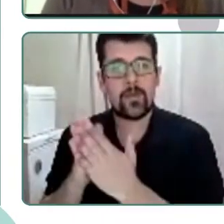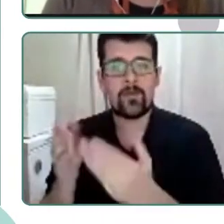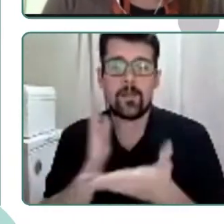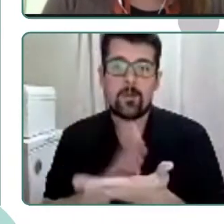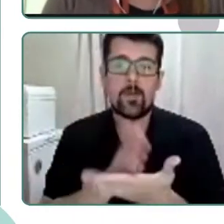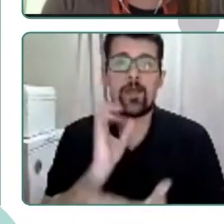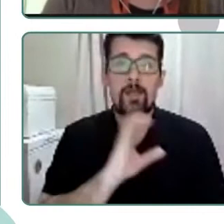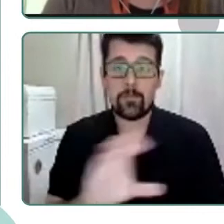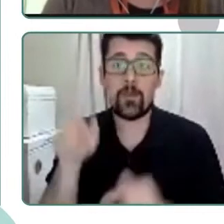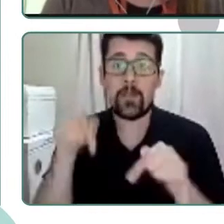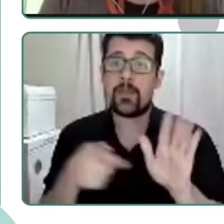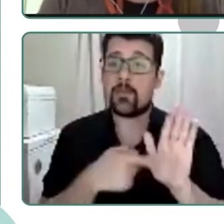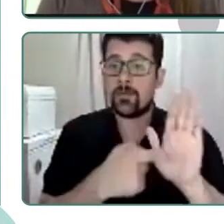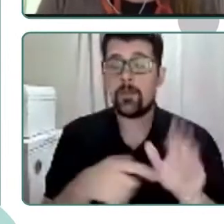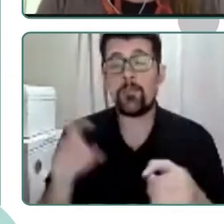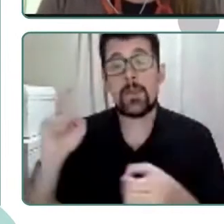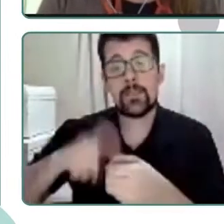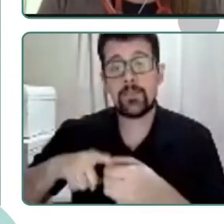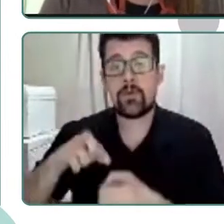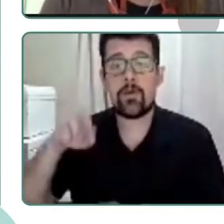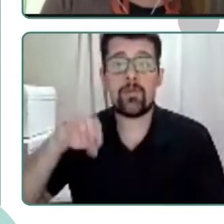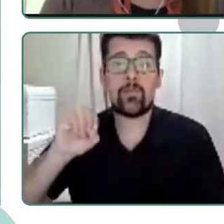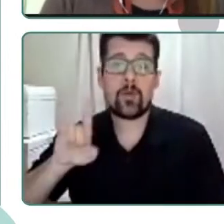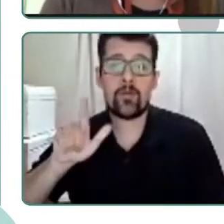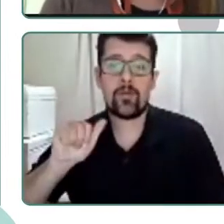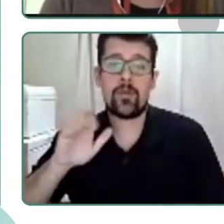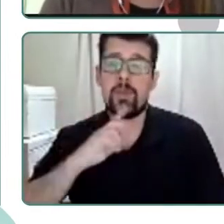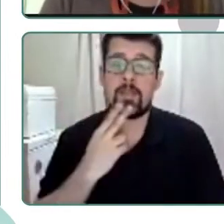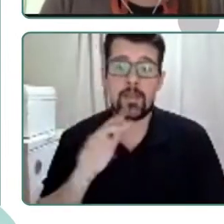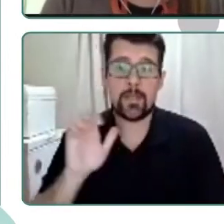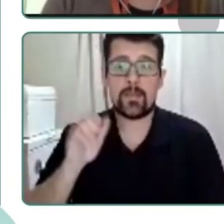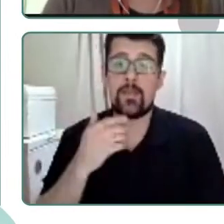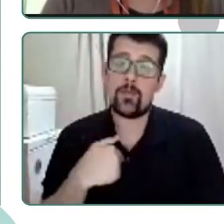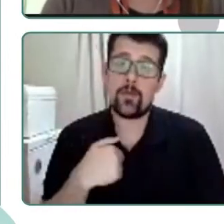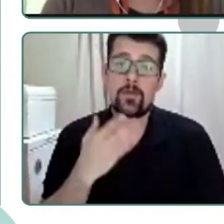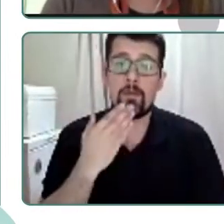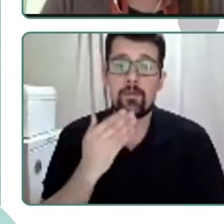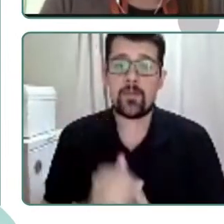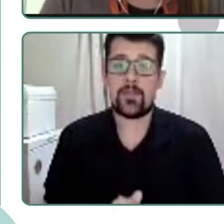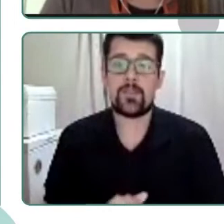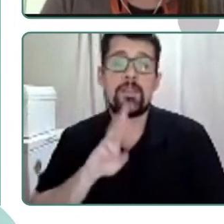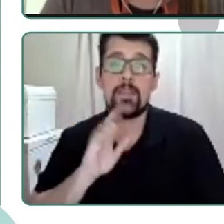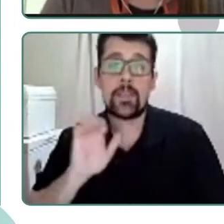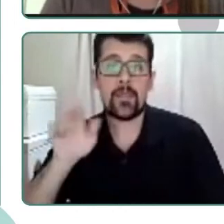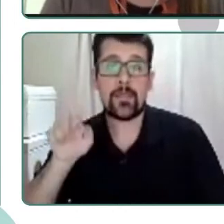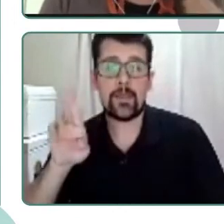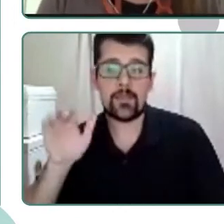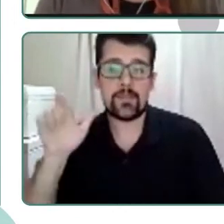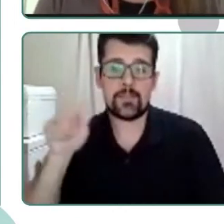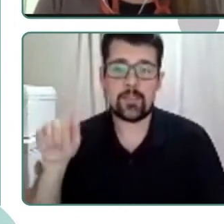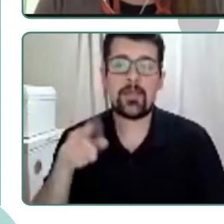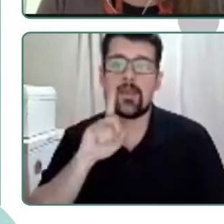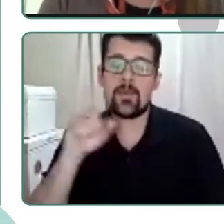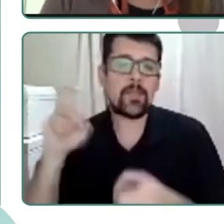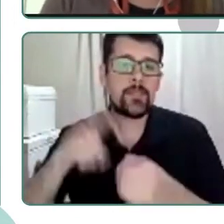En esta ponencia participamos Poleto Breck y yo, pero Teresa Vidal también forma parte del equipo principal de la investigación